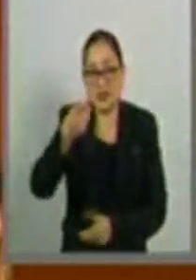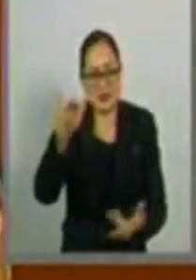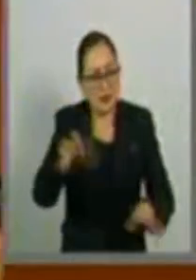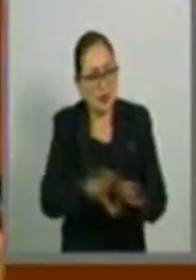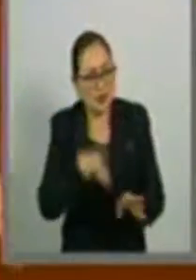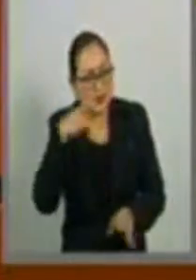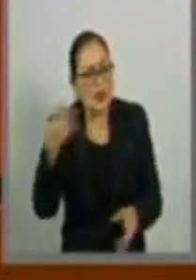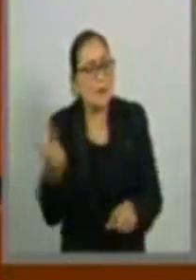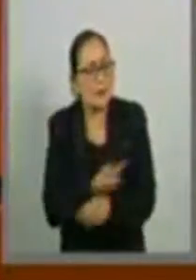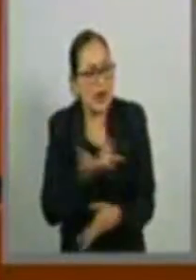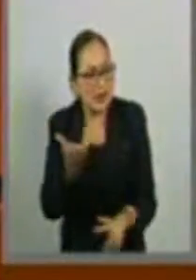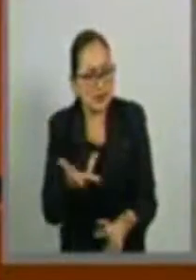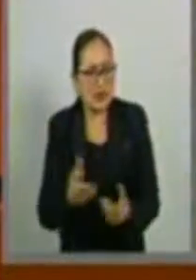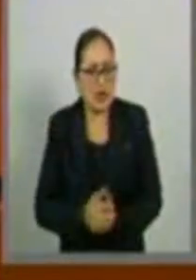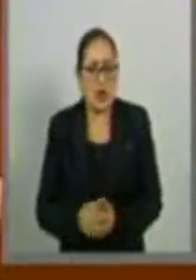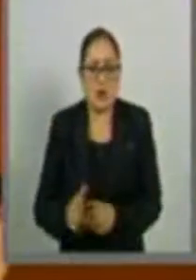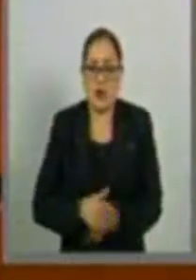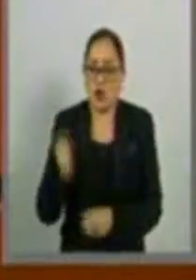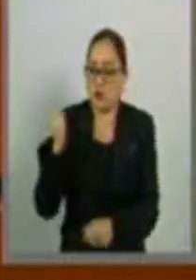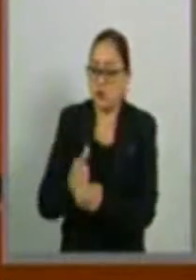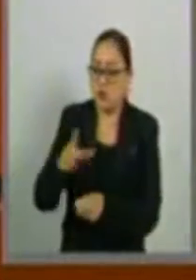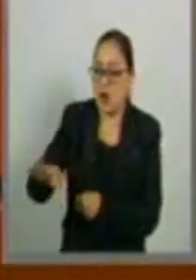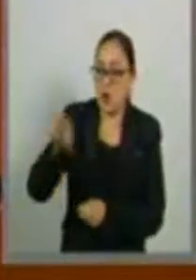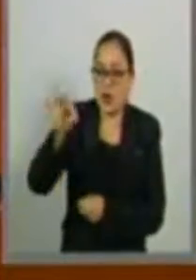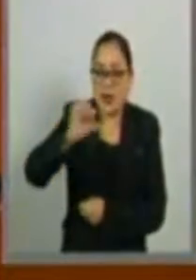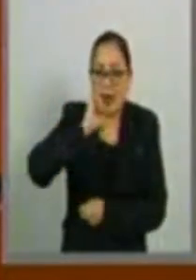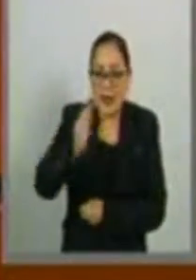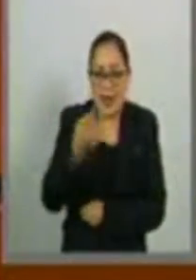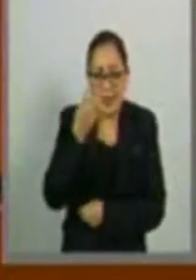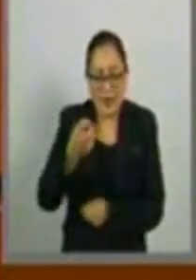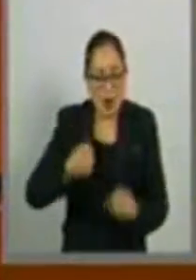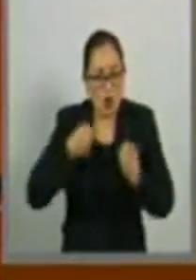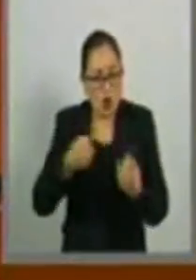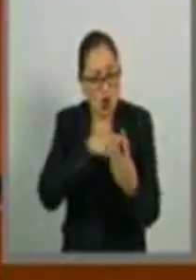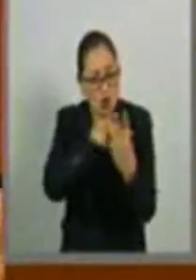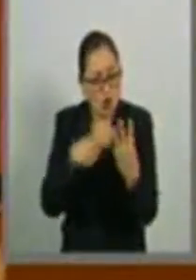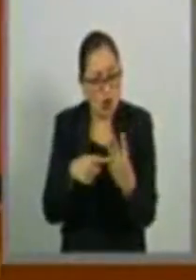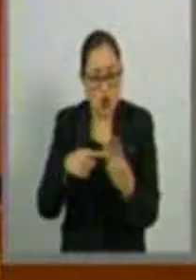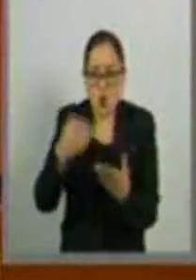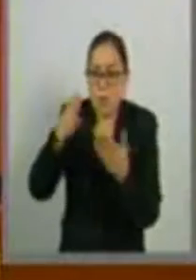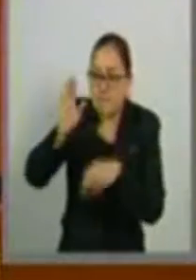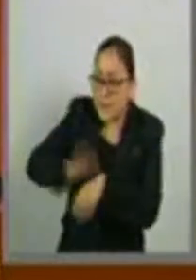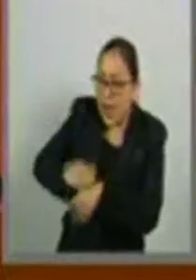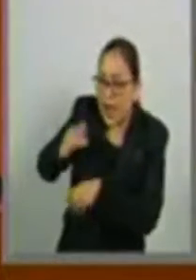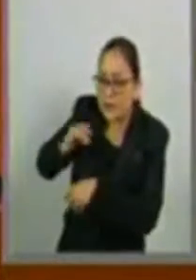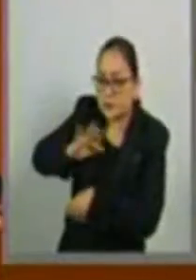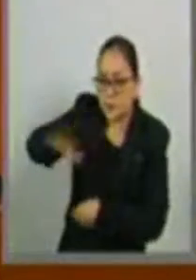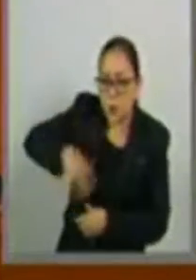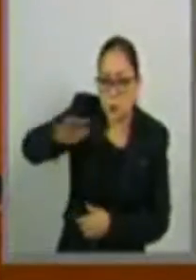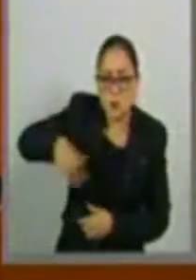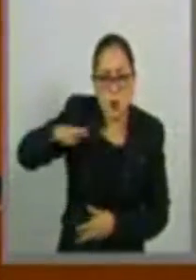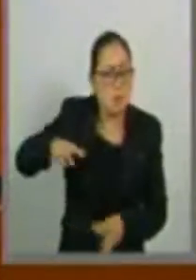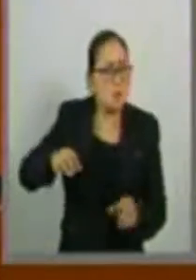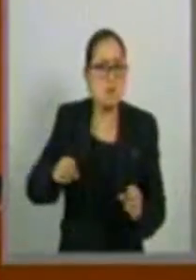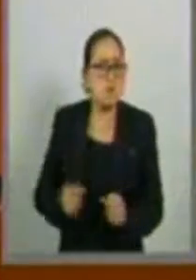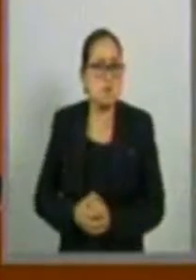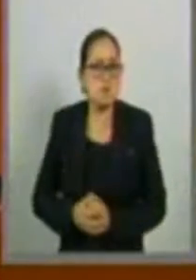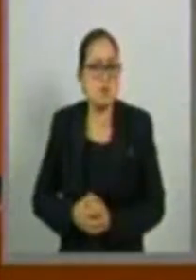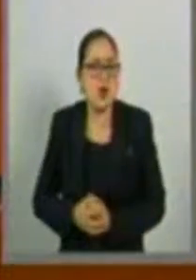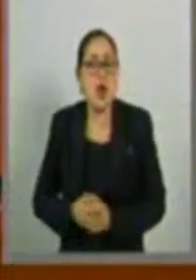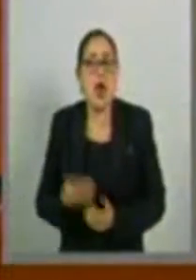porque no se han localizado estos jóvenes no se han intensificado su búsqueda y hoy estoy aquí,